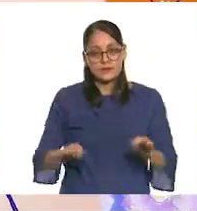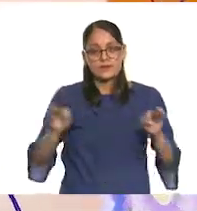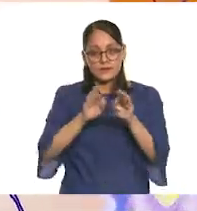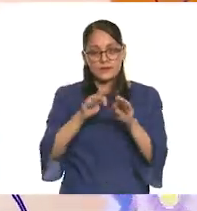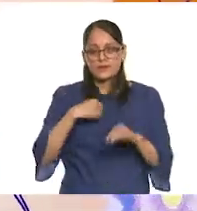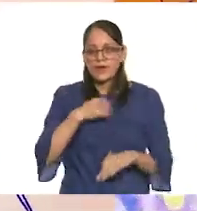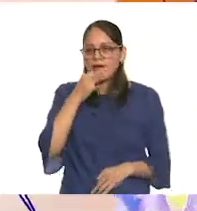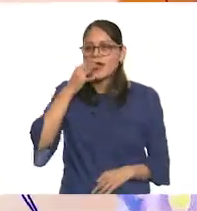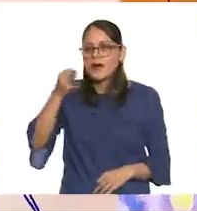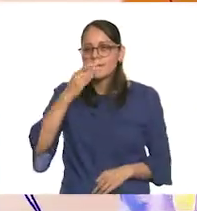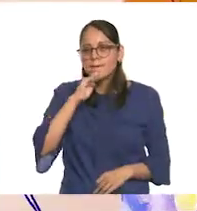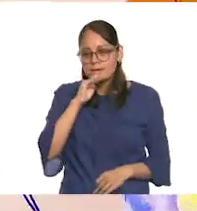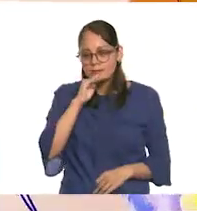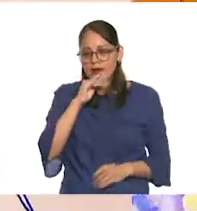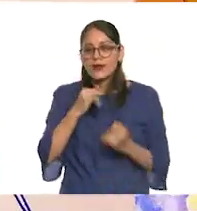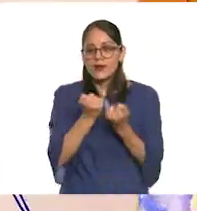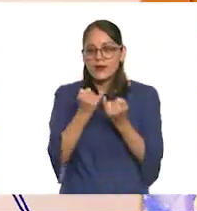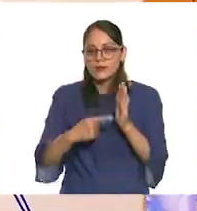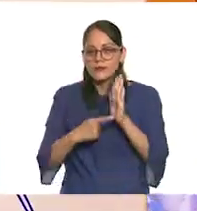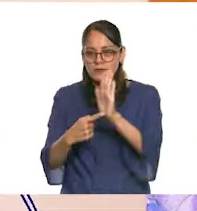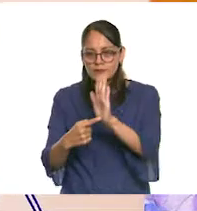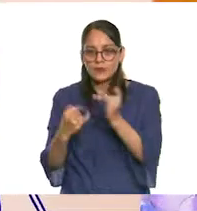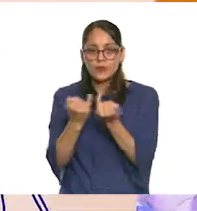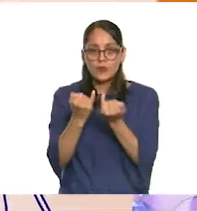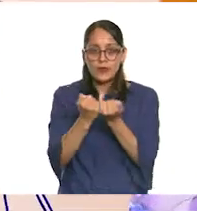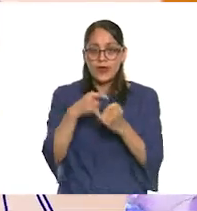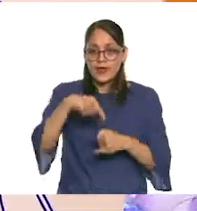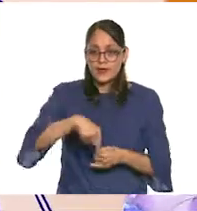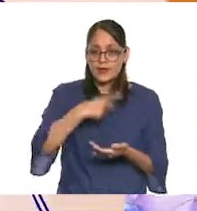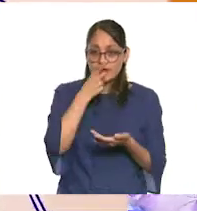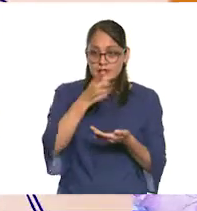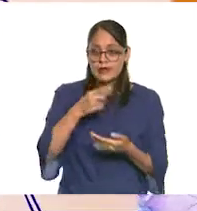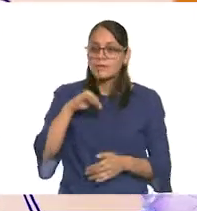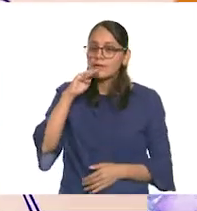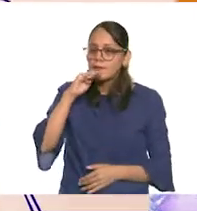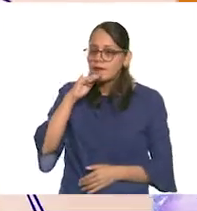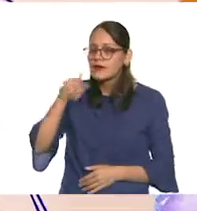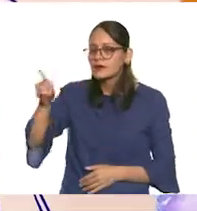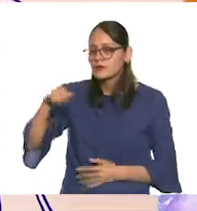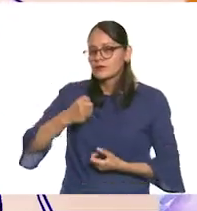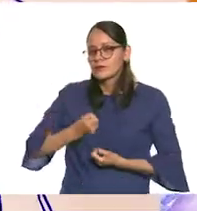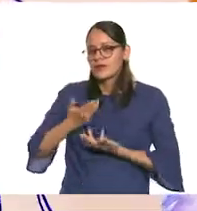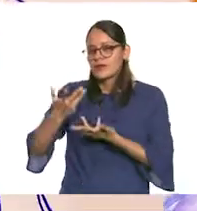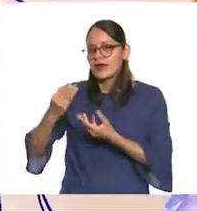decírselos y demostrárselos. Miren, por acá hay uno que dice, mamá, tú me inspiras. Qué bonito.